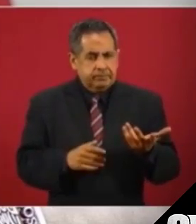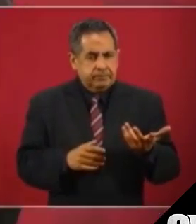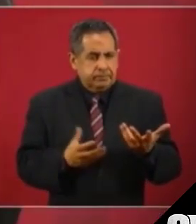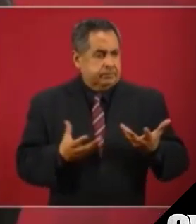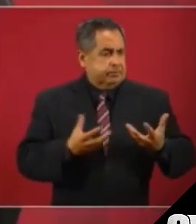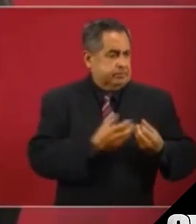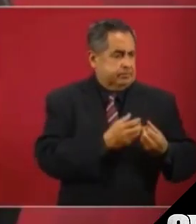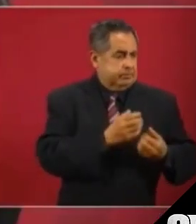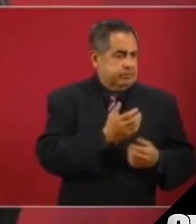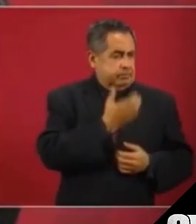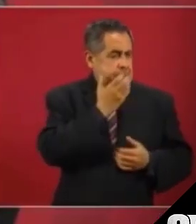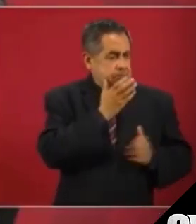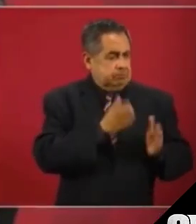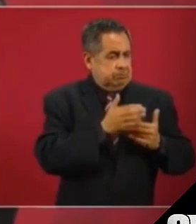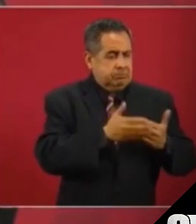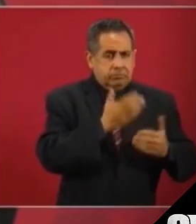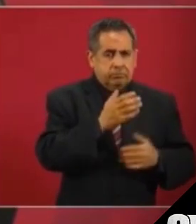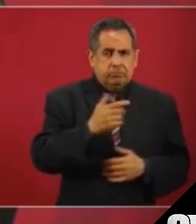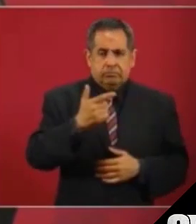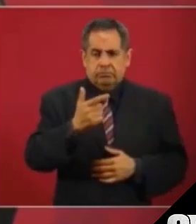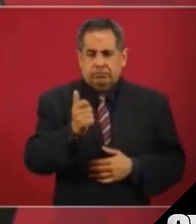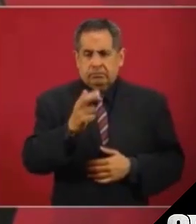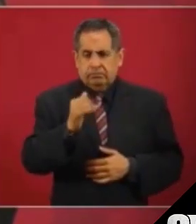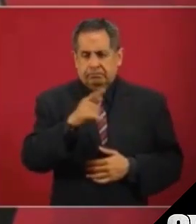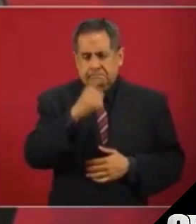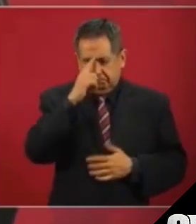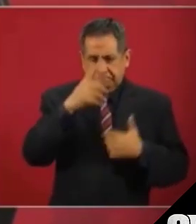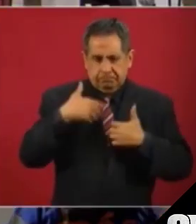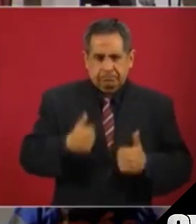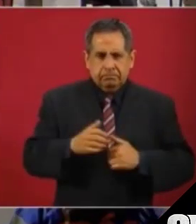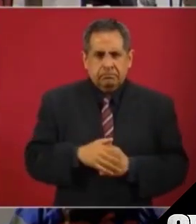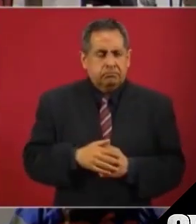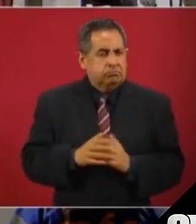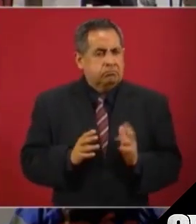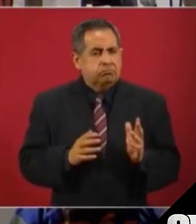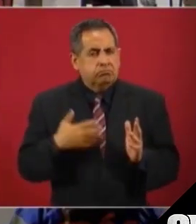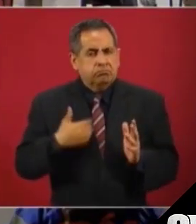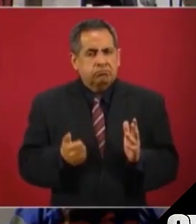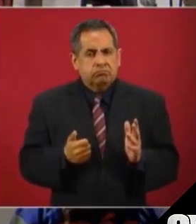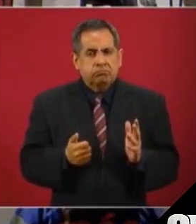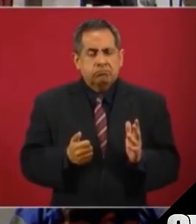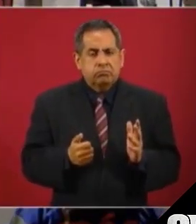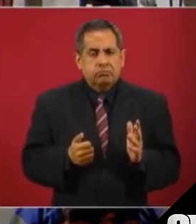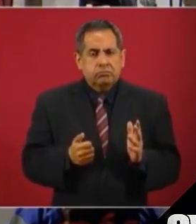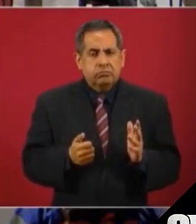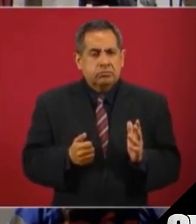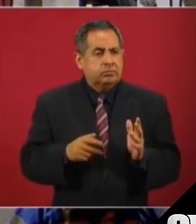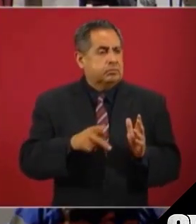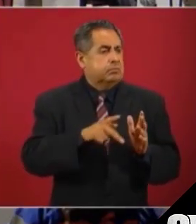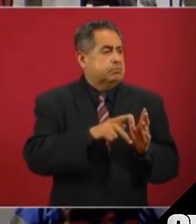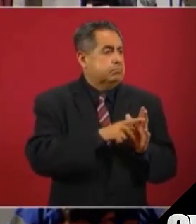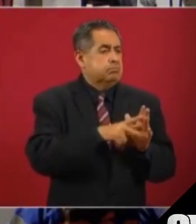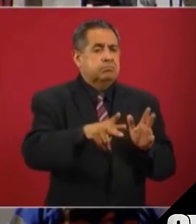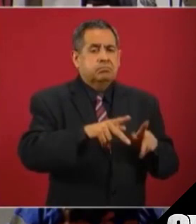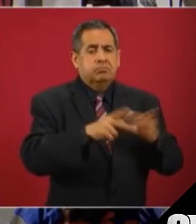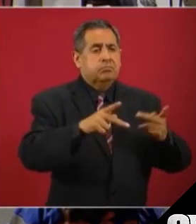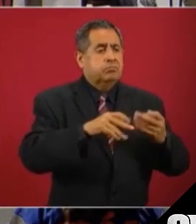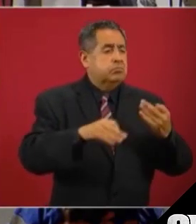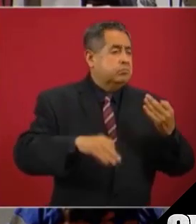del conservadurismo, don Gabriel. Gabriel, no todo el periodismo de México